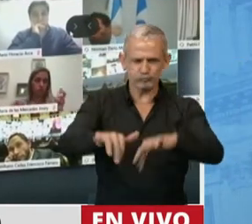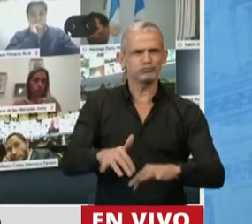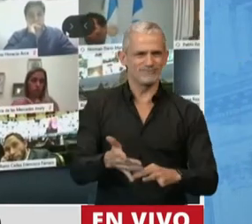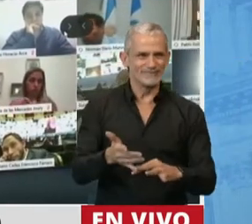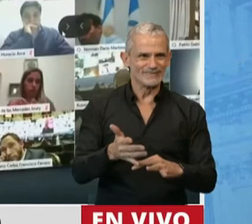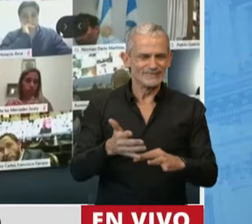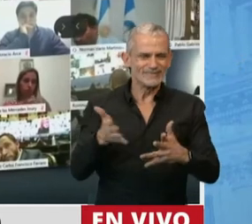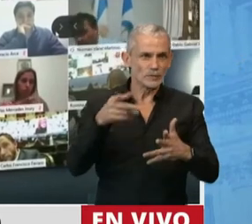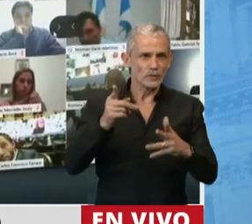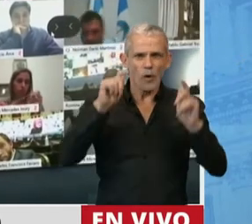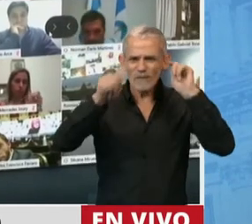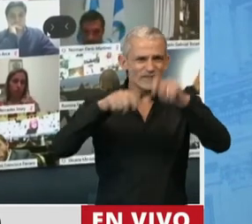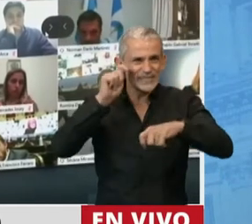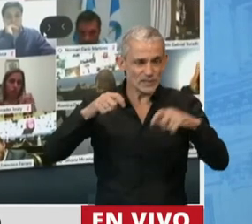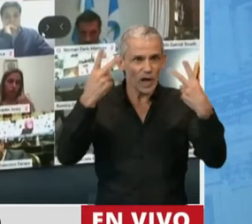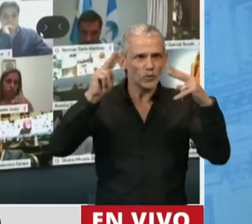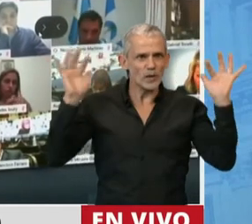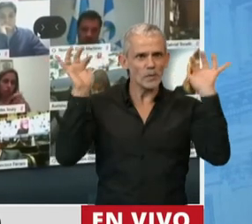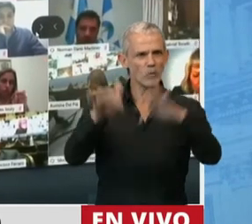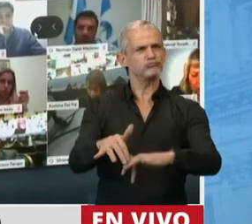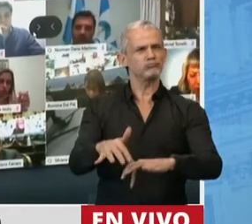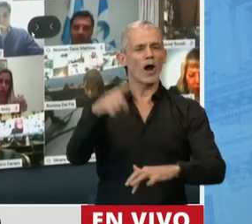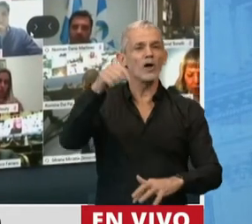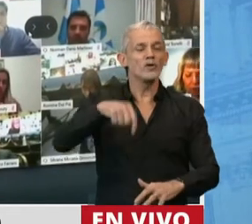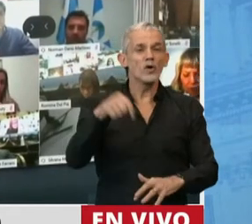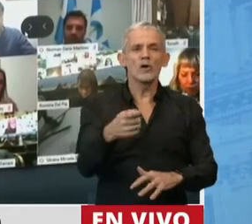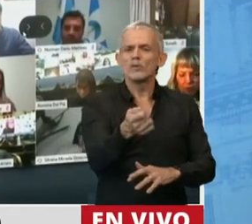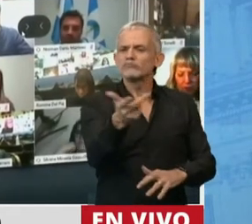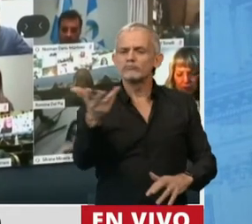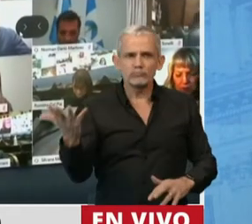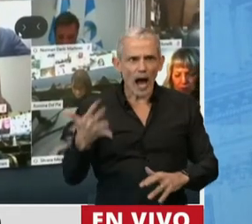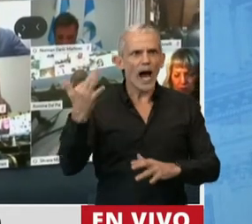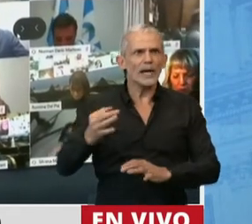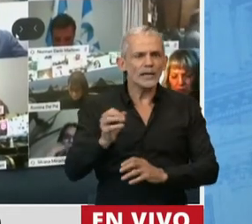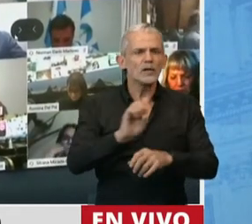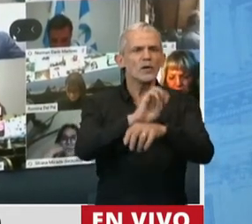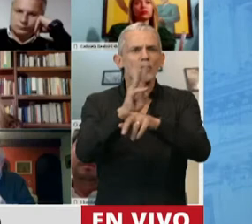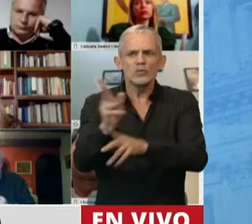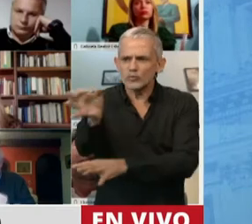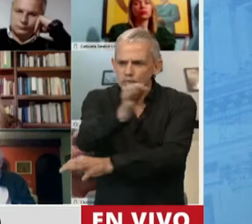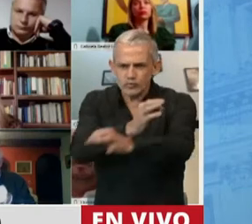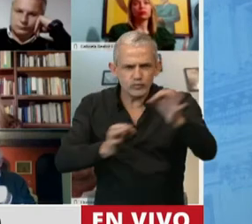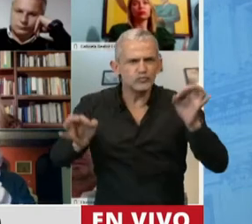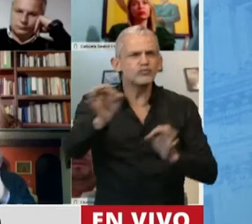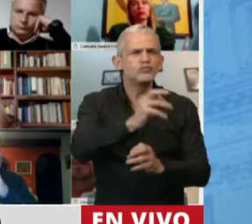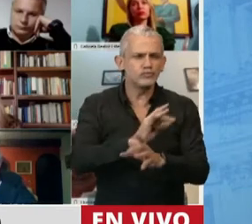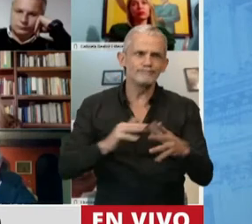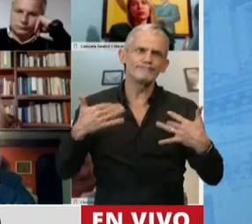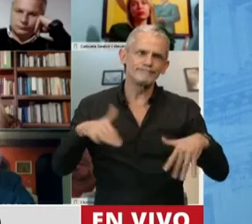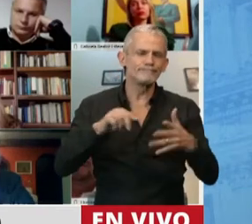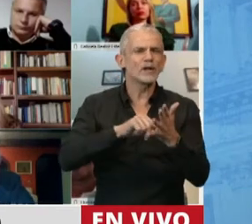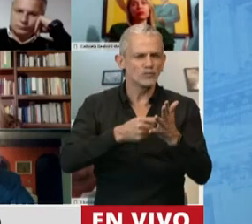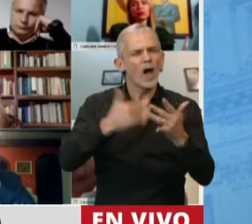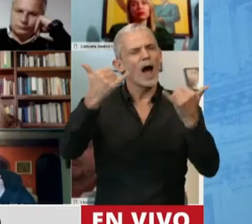cantidad que también nos visitaban, hoy tenemos una cantidad y una circulación incluso comunitaria en alguna de nuestras grandes